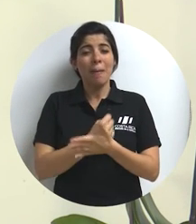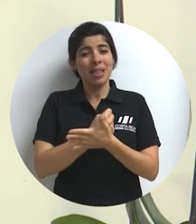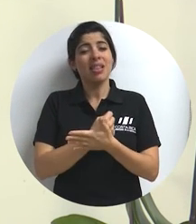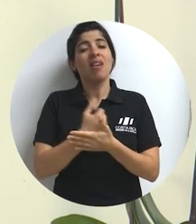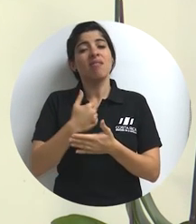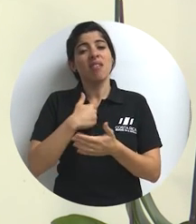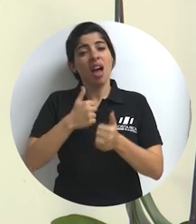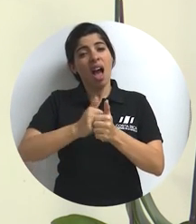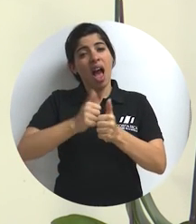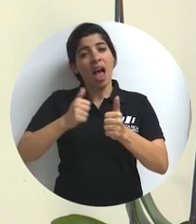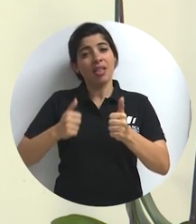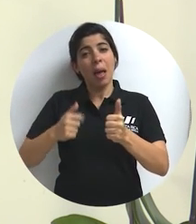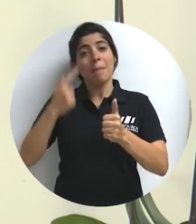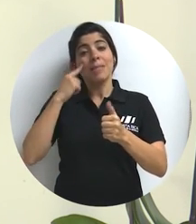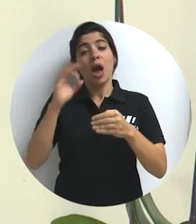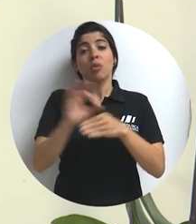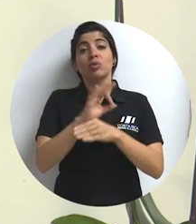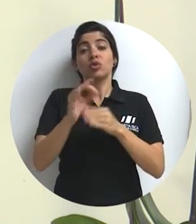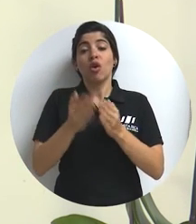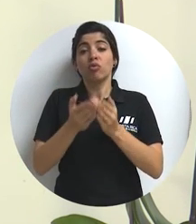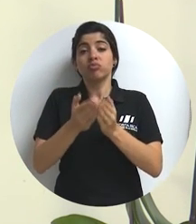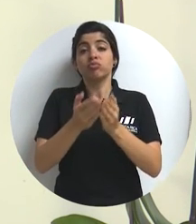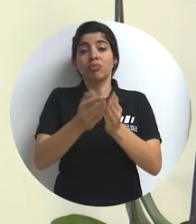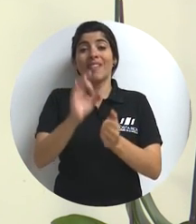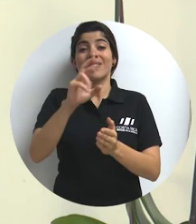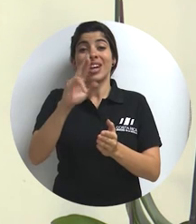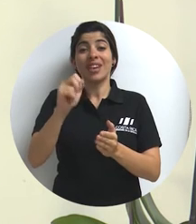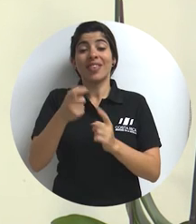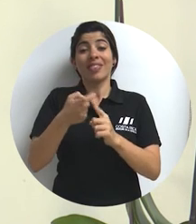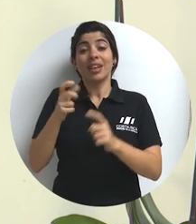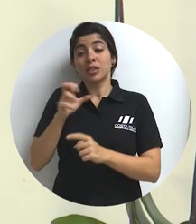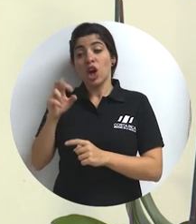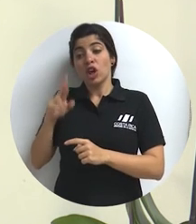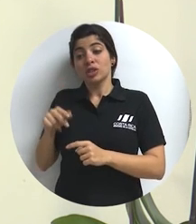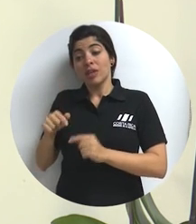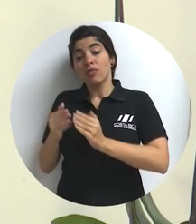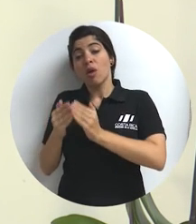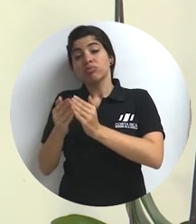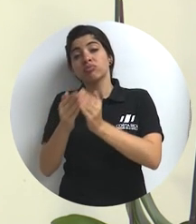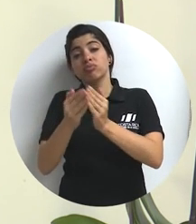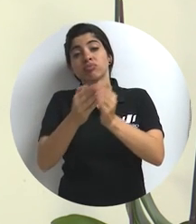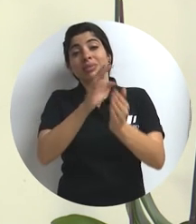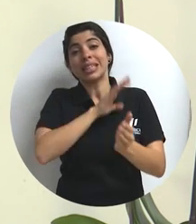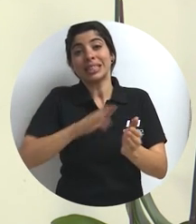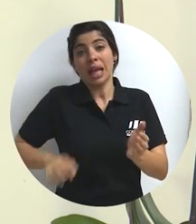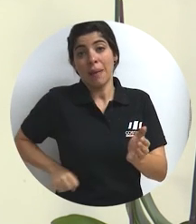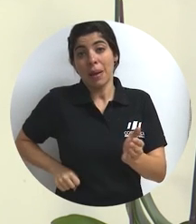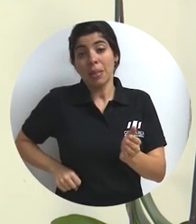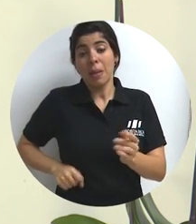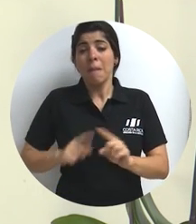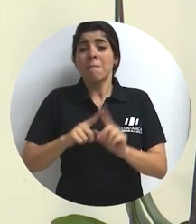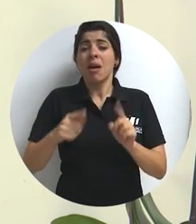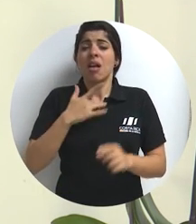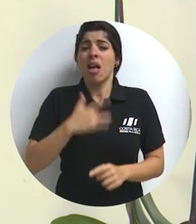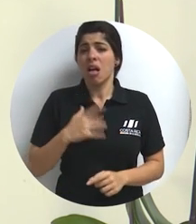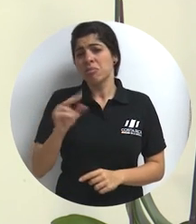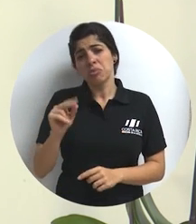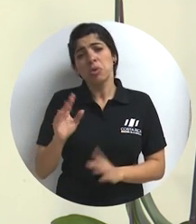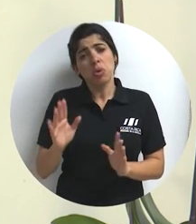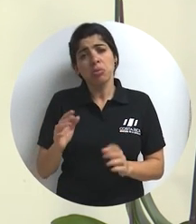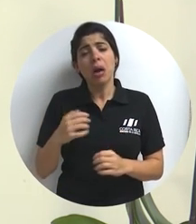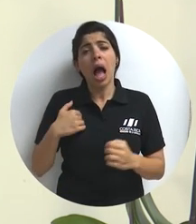lamentablemente, atrasos en la puesta en funcionamiento del ferry, que conectará Costa Rica y El Salvador. Sin embargo, no nos